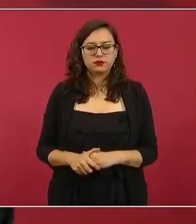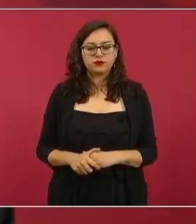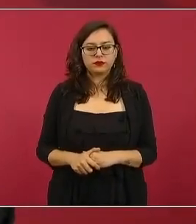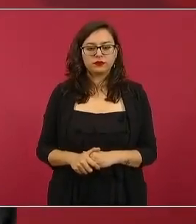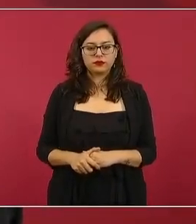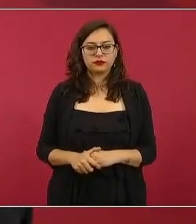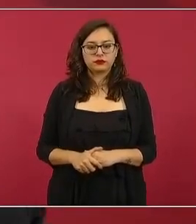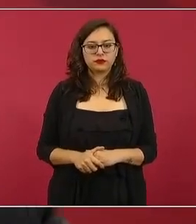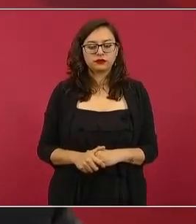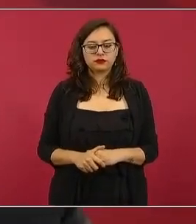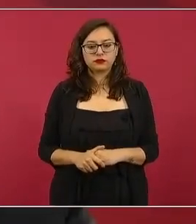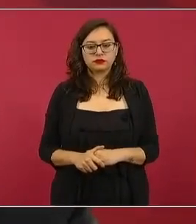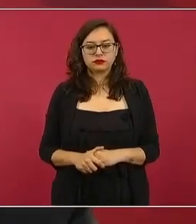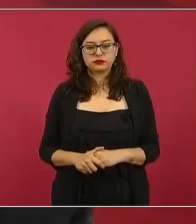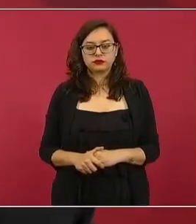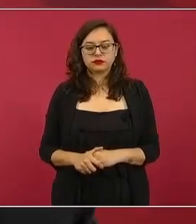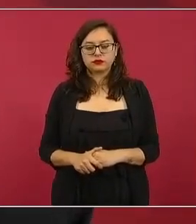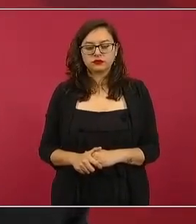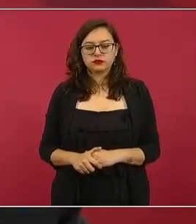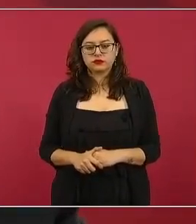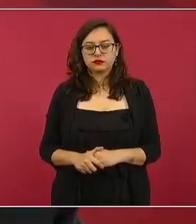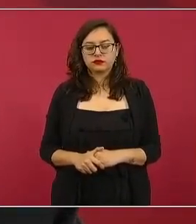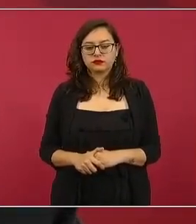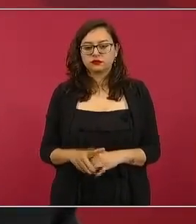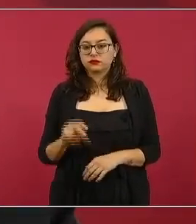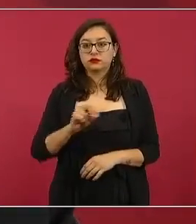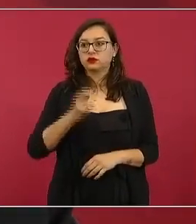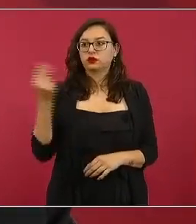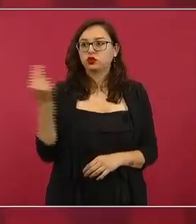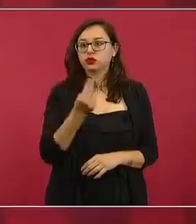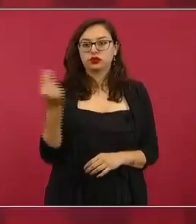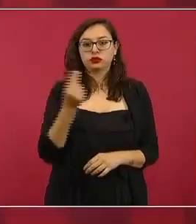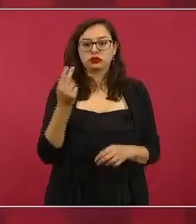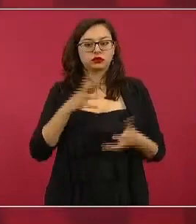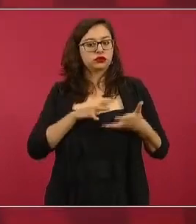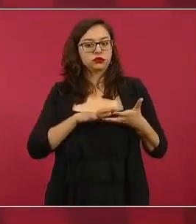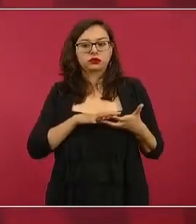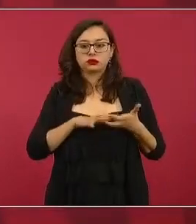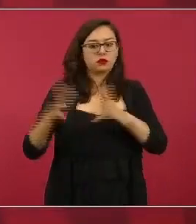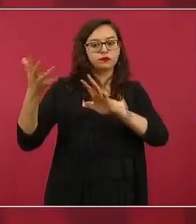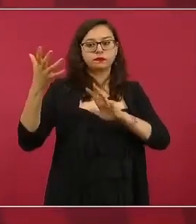no hace falta eso o sea